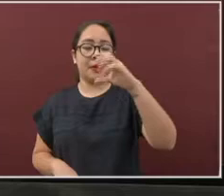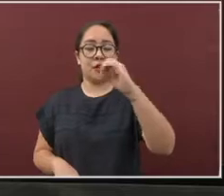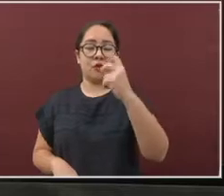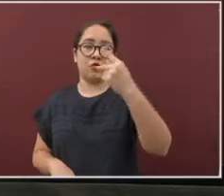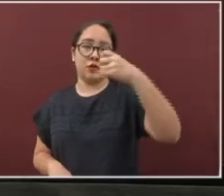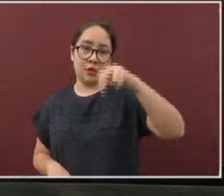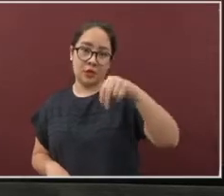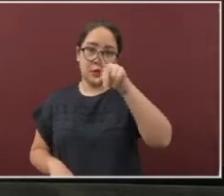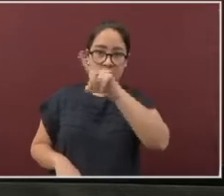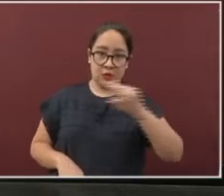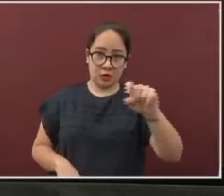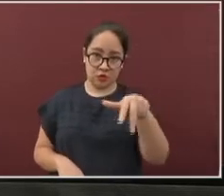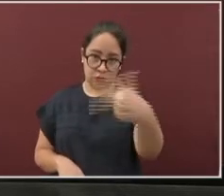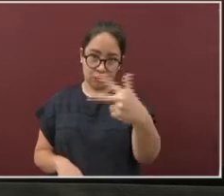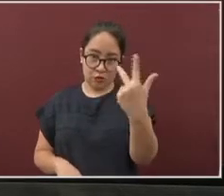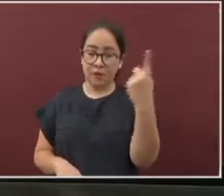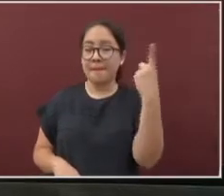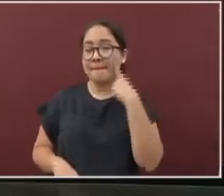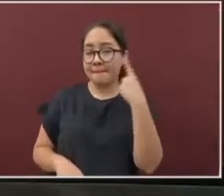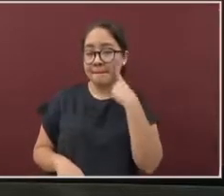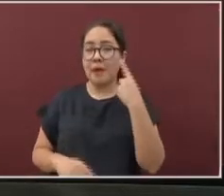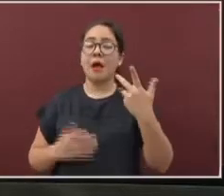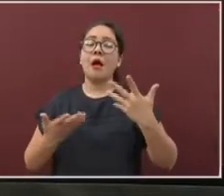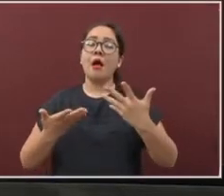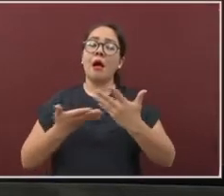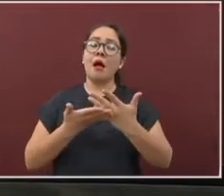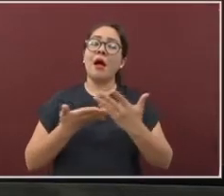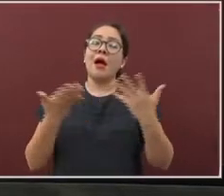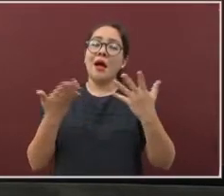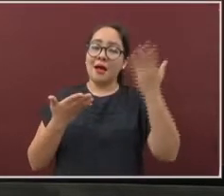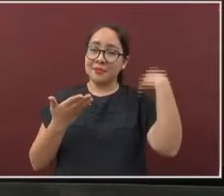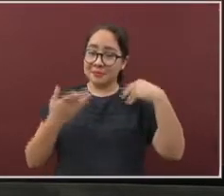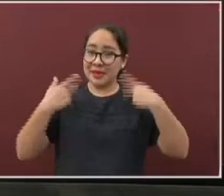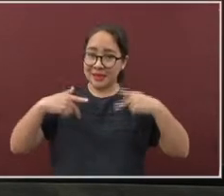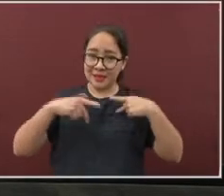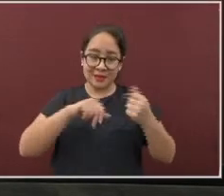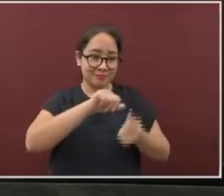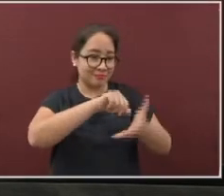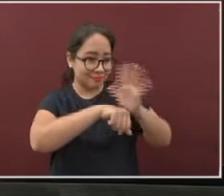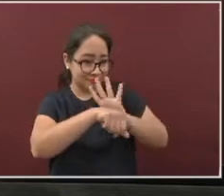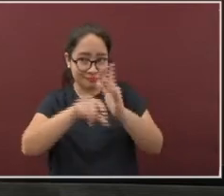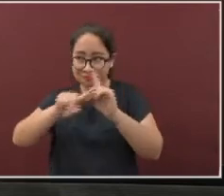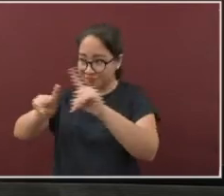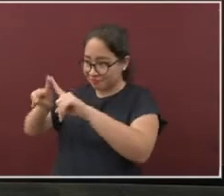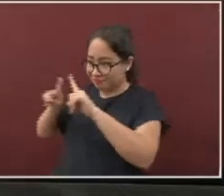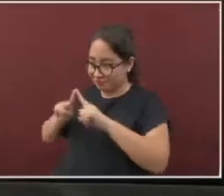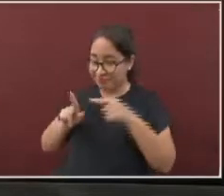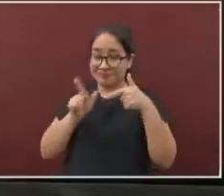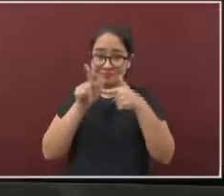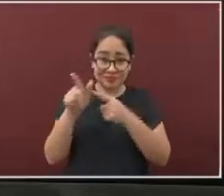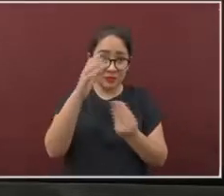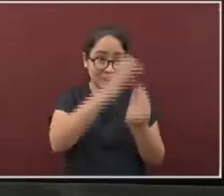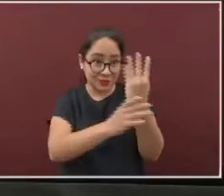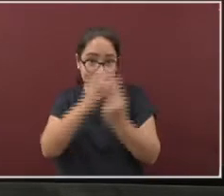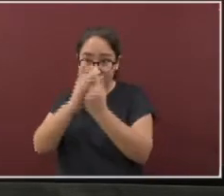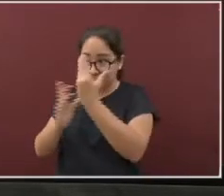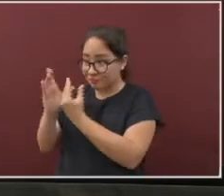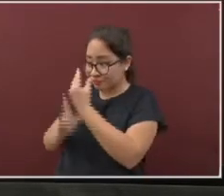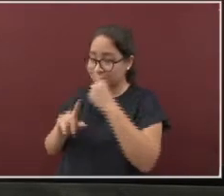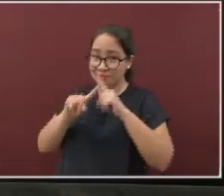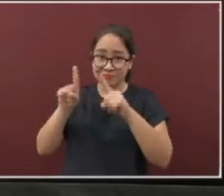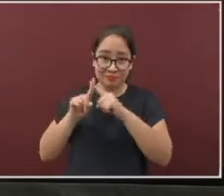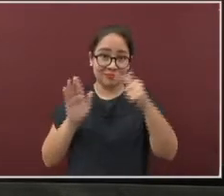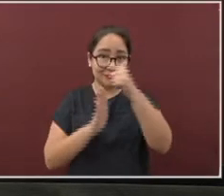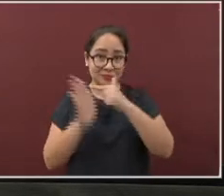Como lo hemos mencionado, los casos positivos a COVID-19 continúan presentándose en diferentes localidades